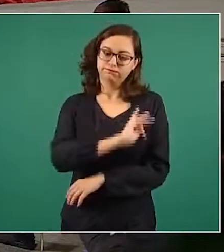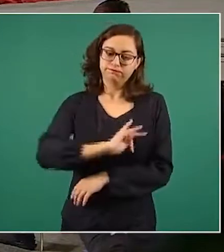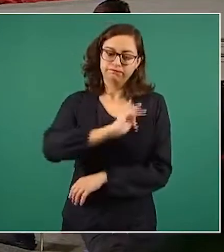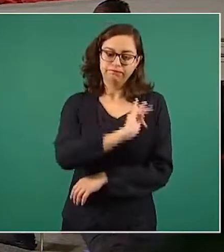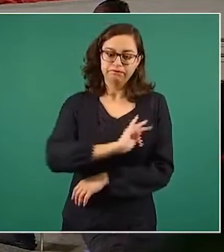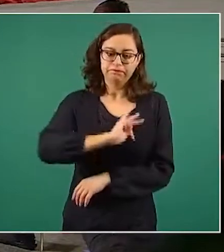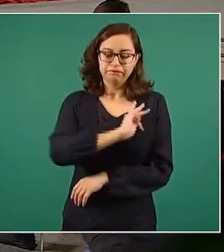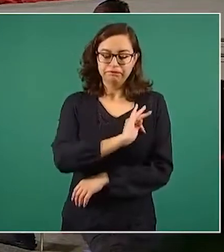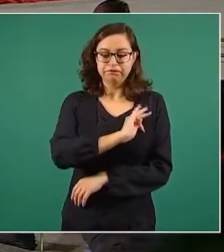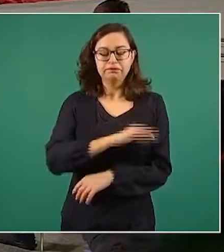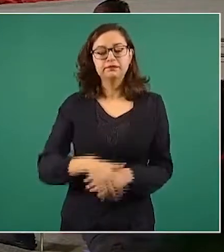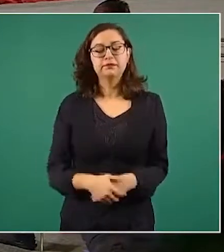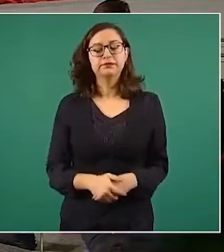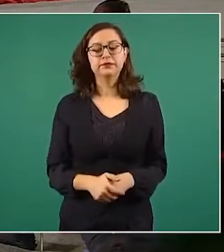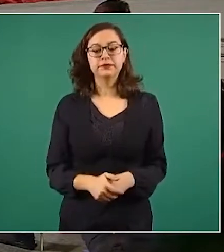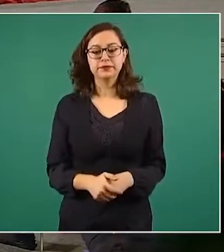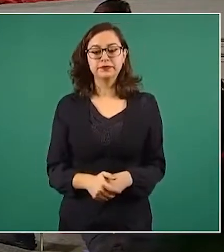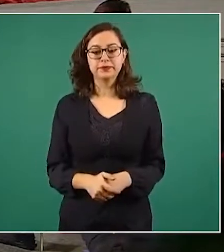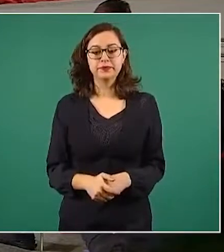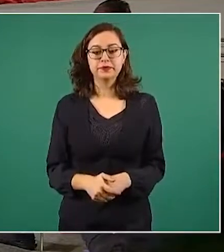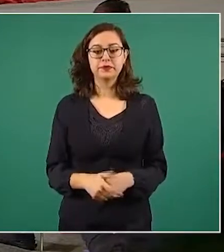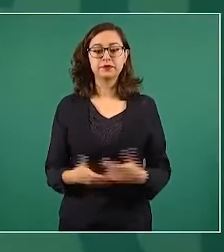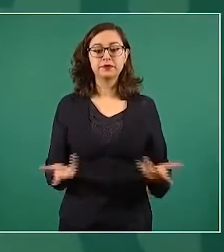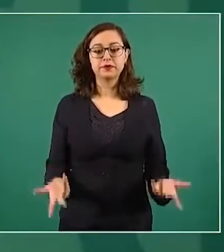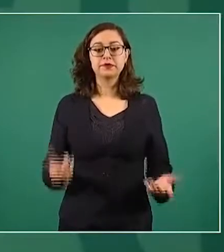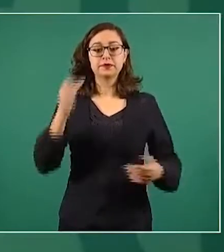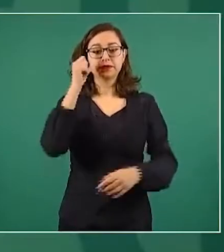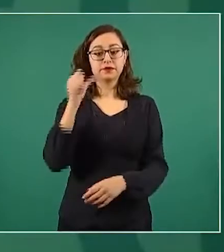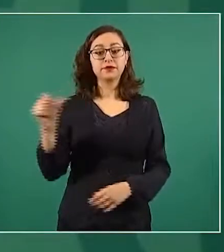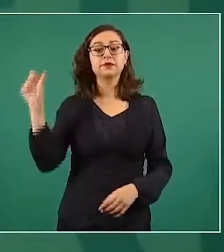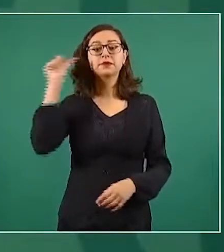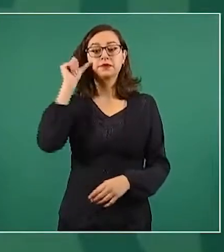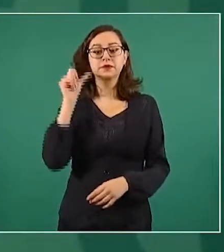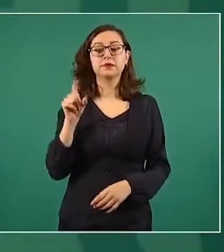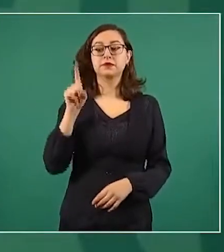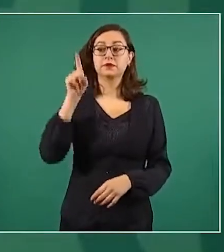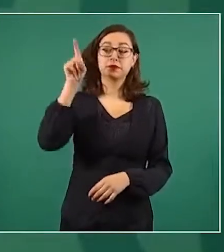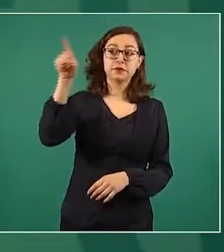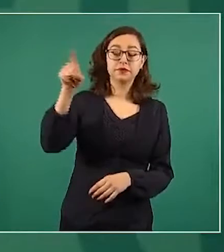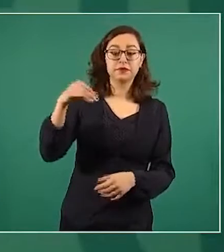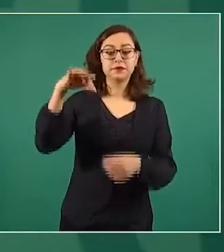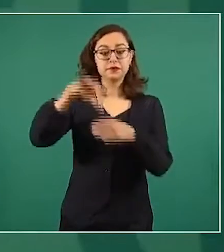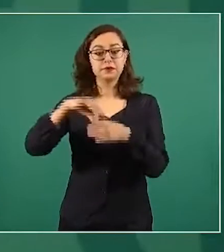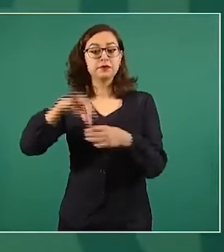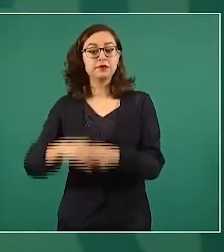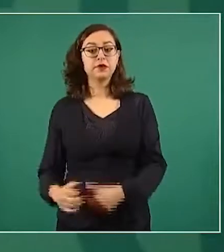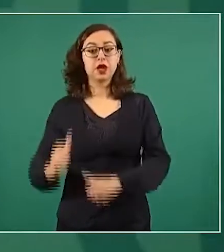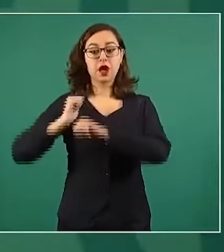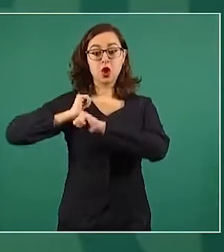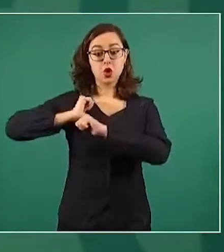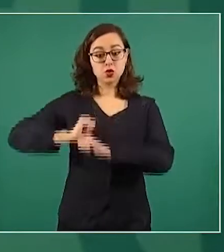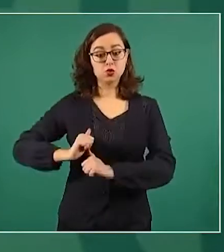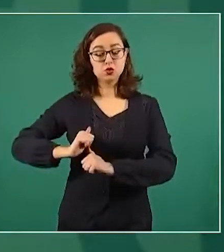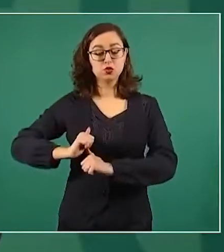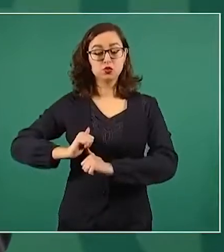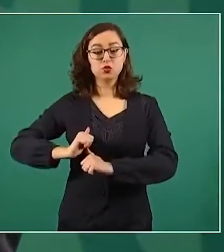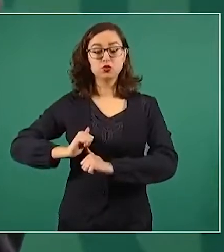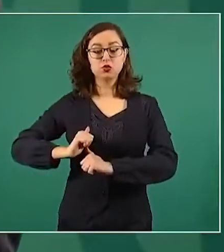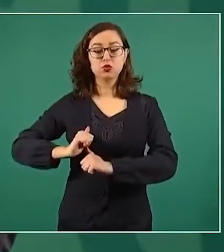porque el día de ayer las autoridades electorales de esa